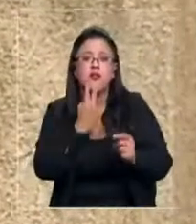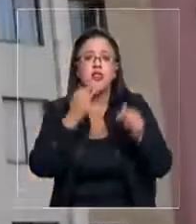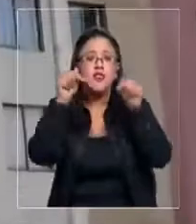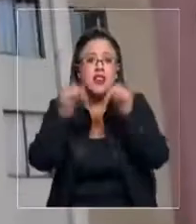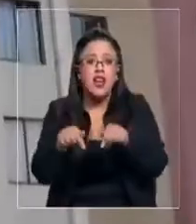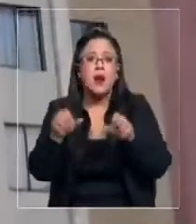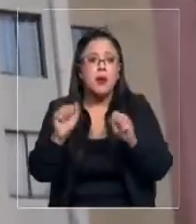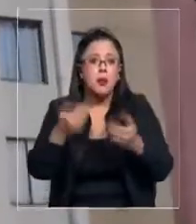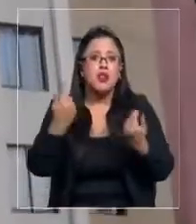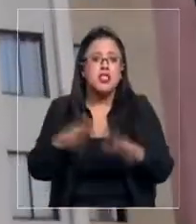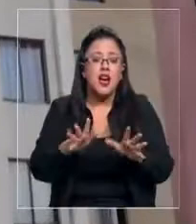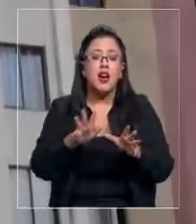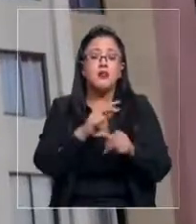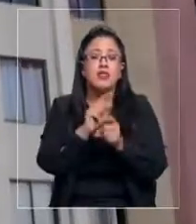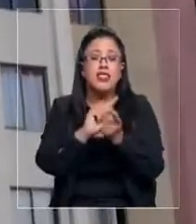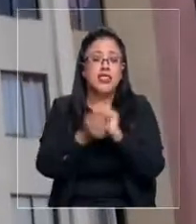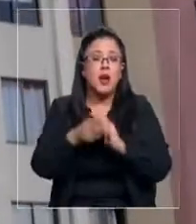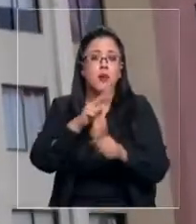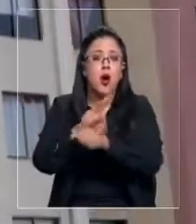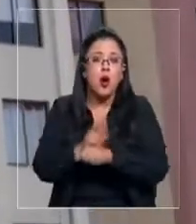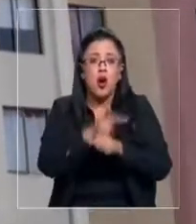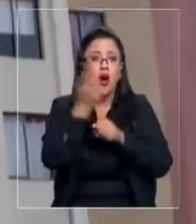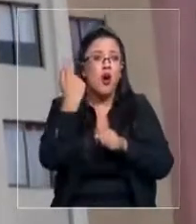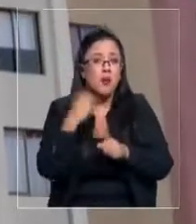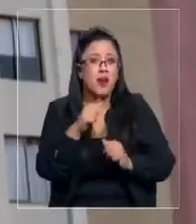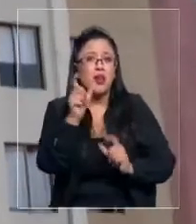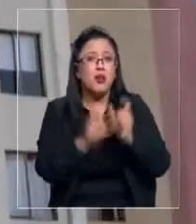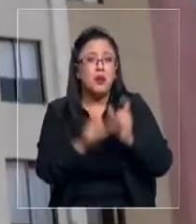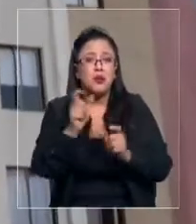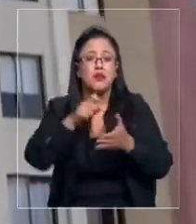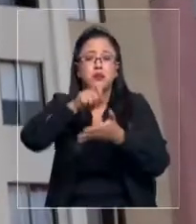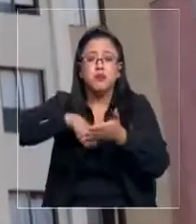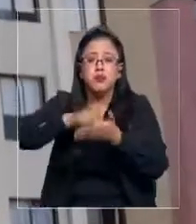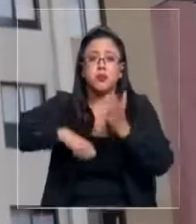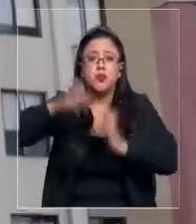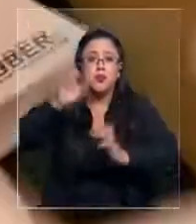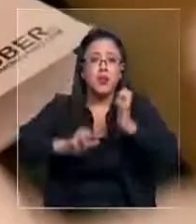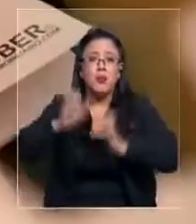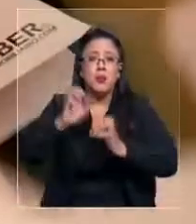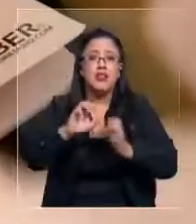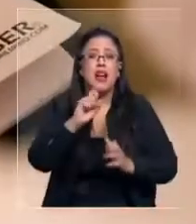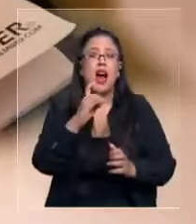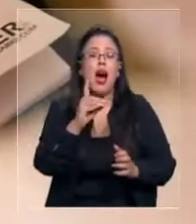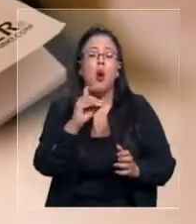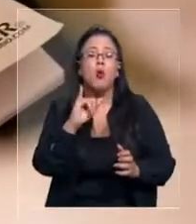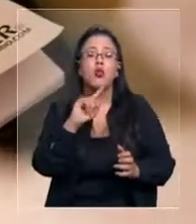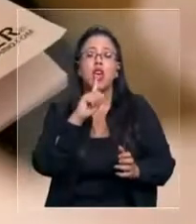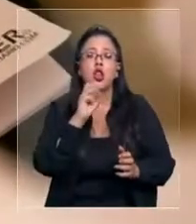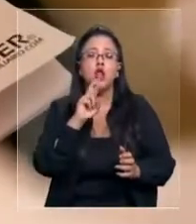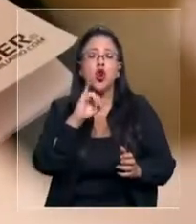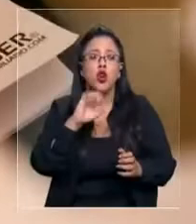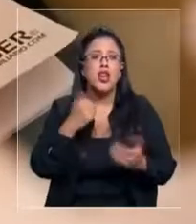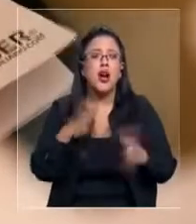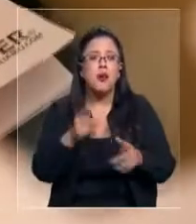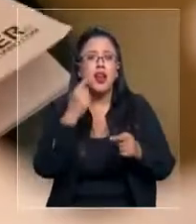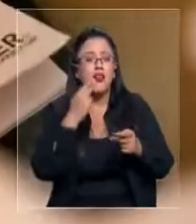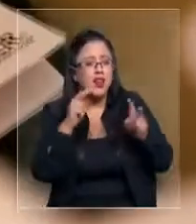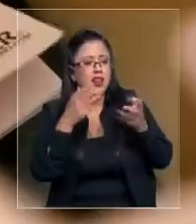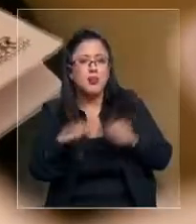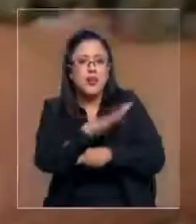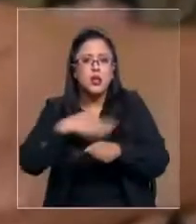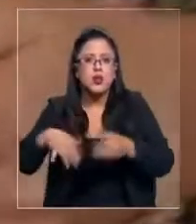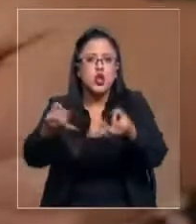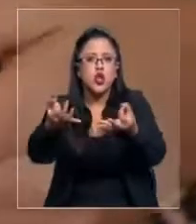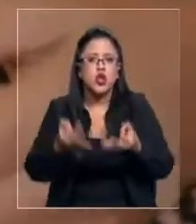sacar a esta administración. Al final, los vecinos contrataron una empresa de auditoría para analizar la situación contable del edificio.